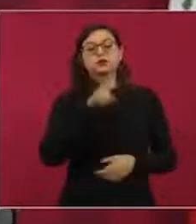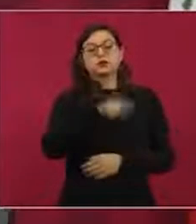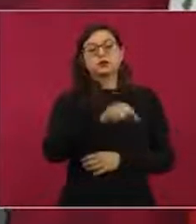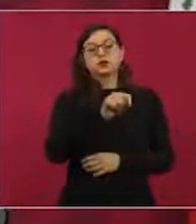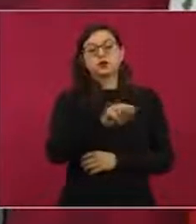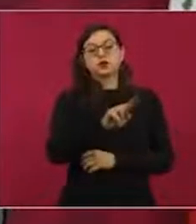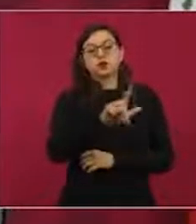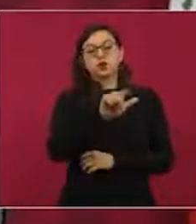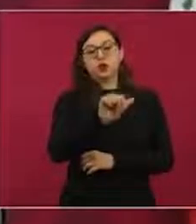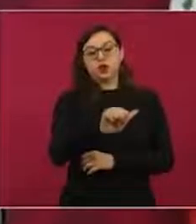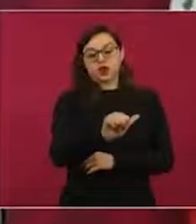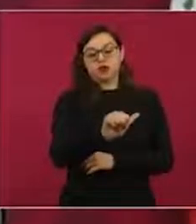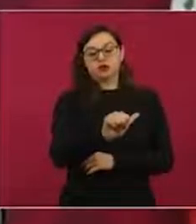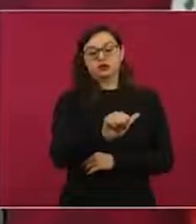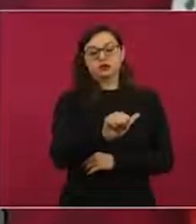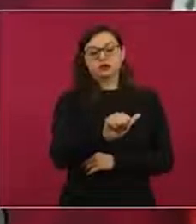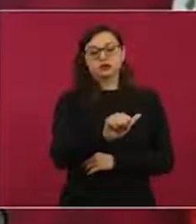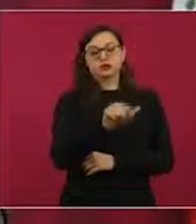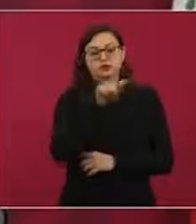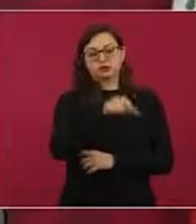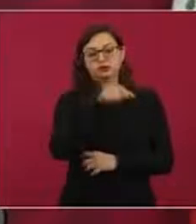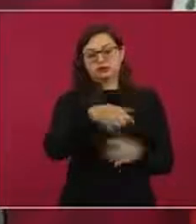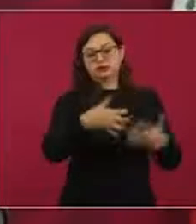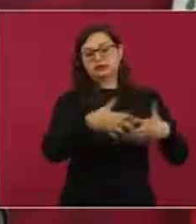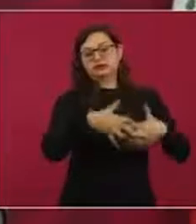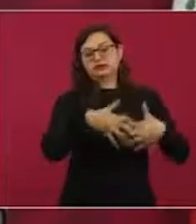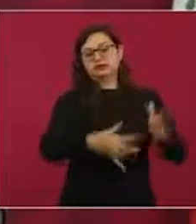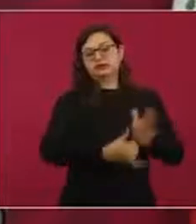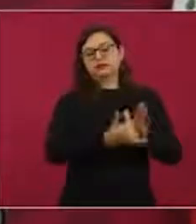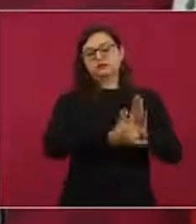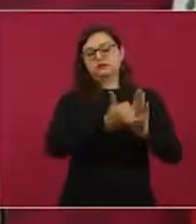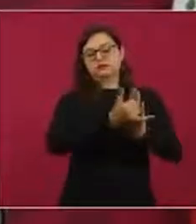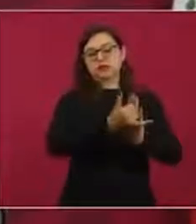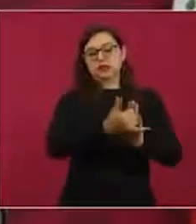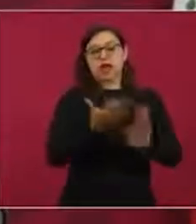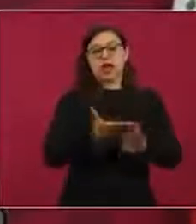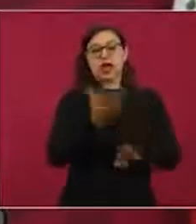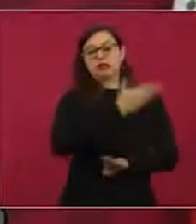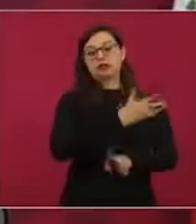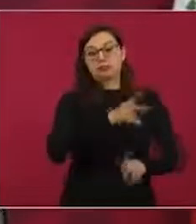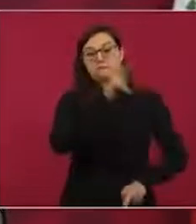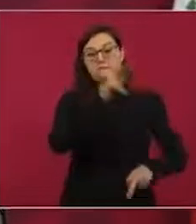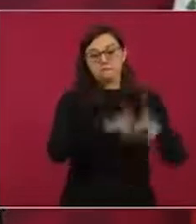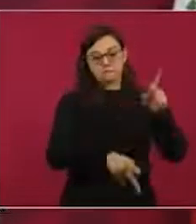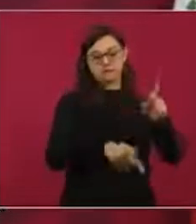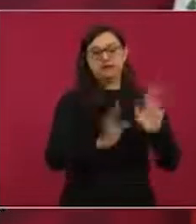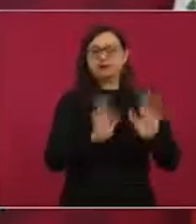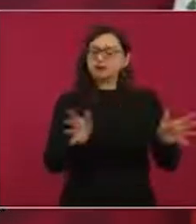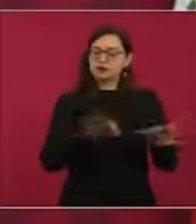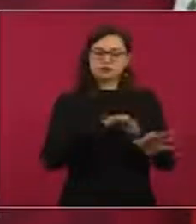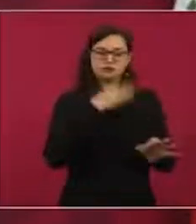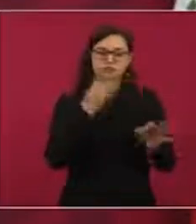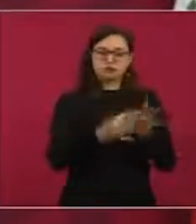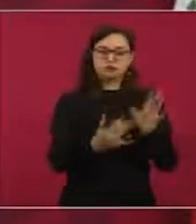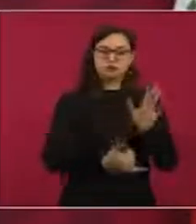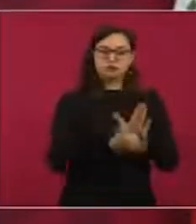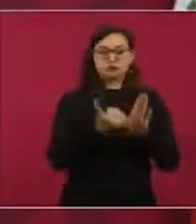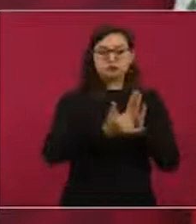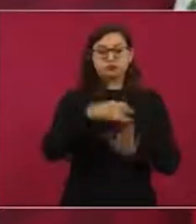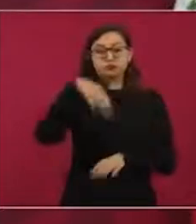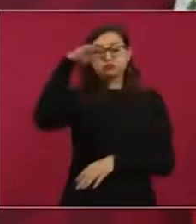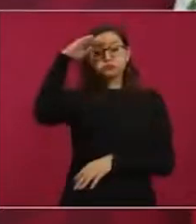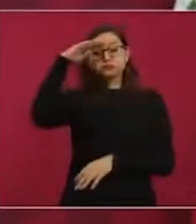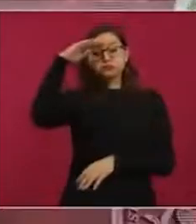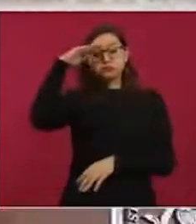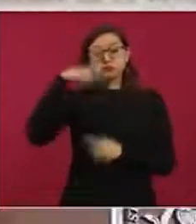que había quedado inconclusa, y pensamos que para el